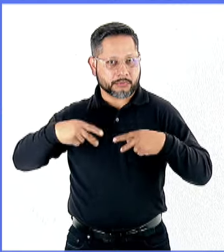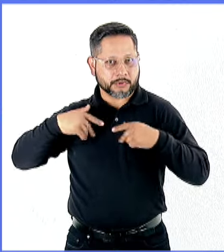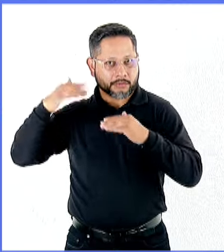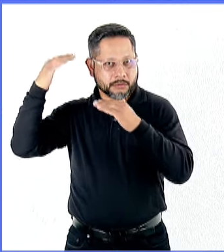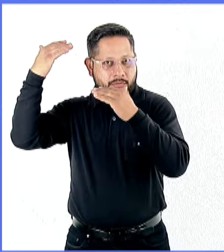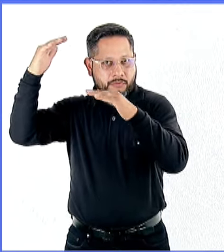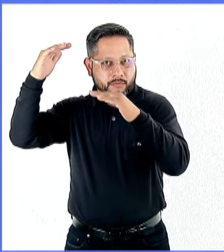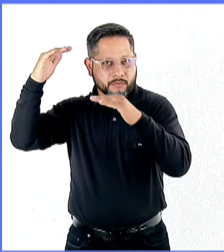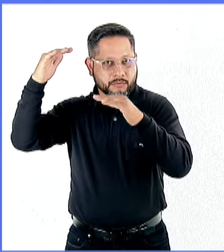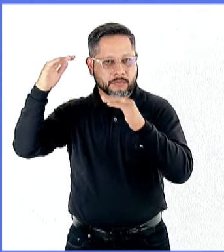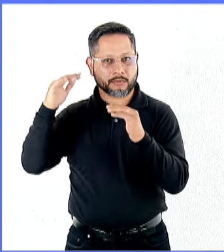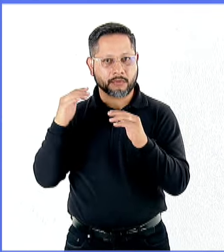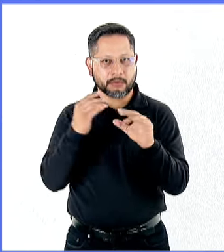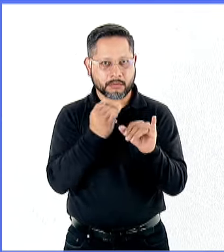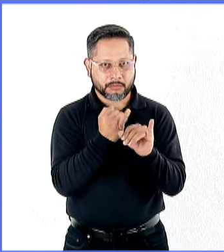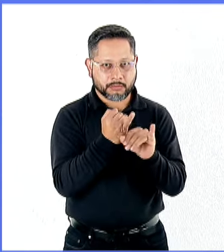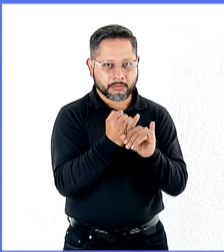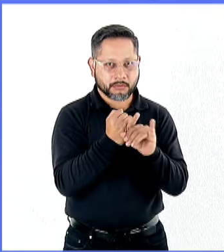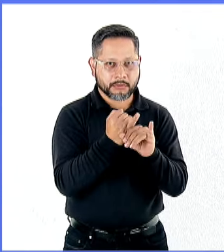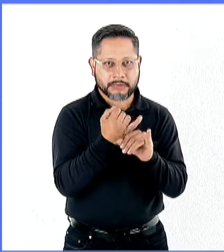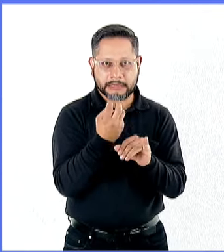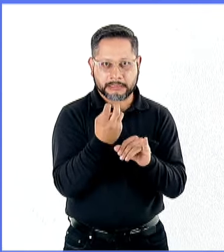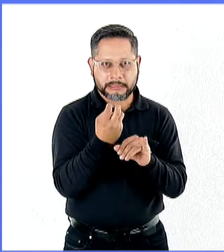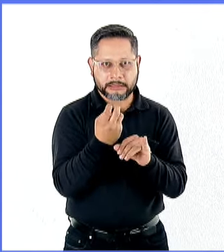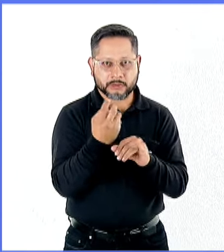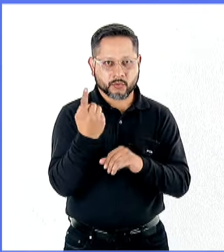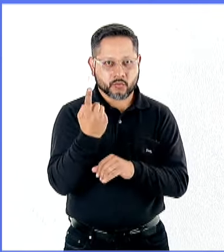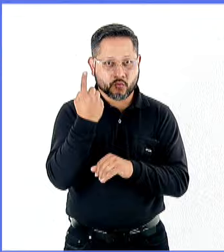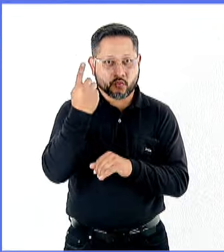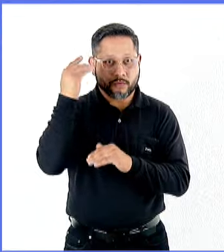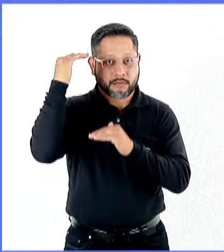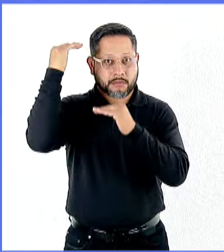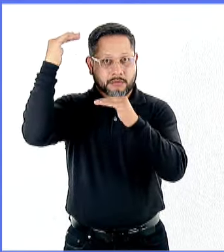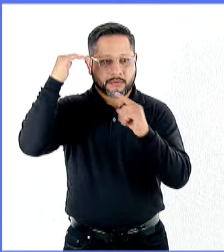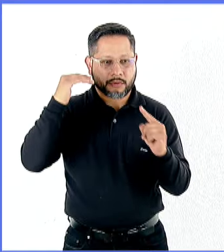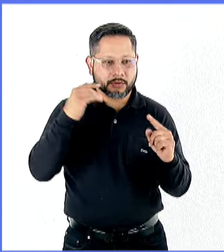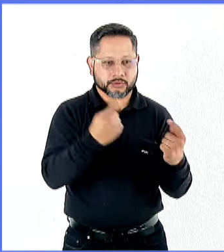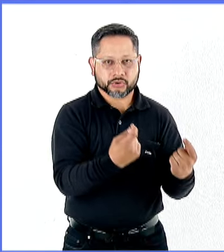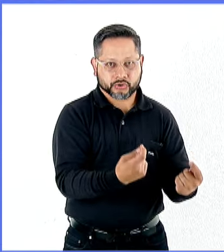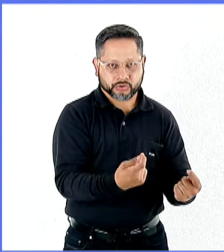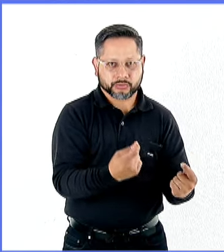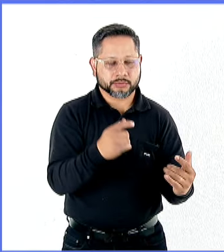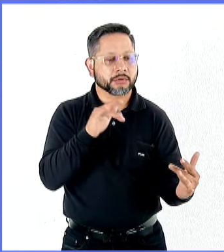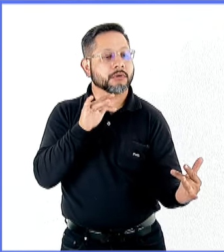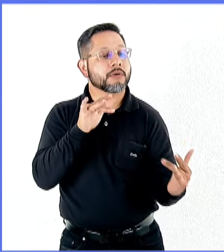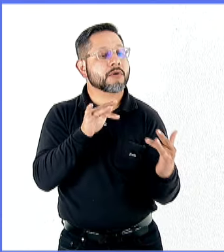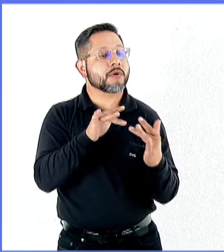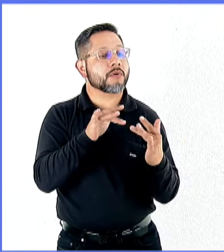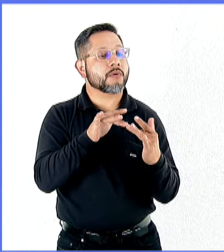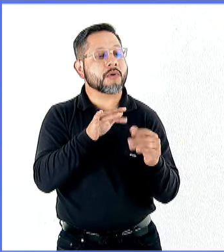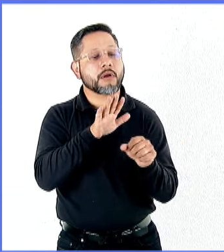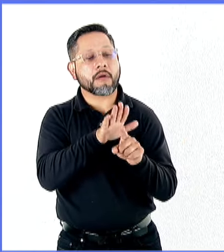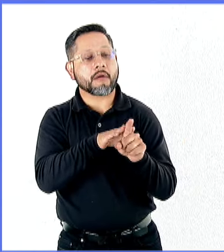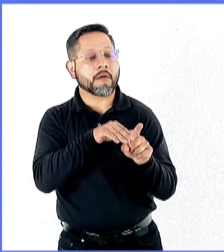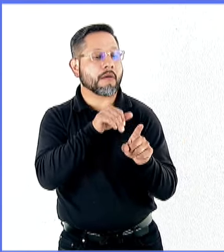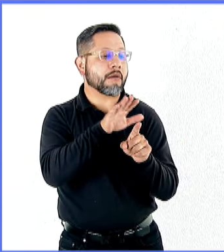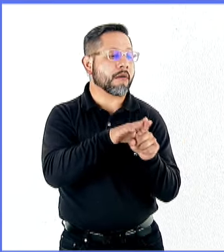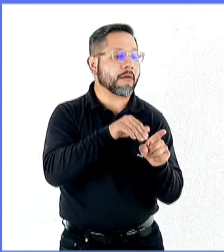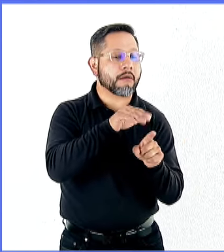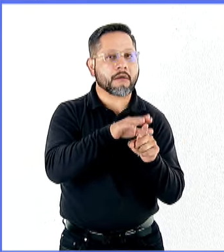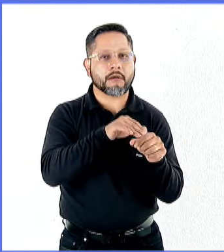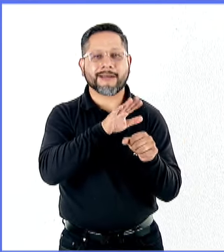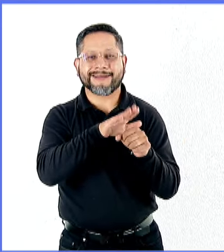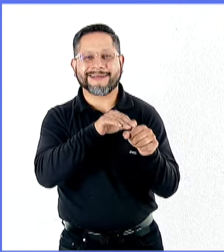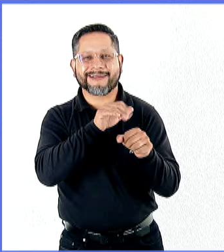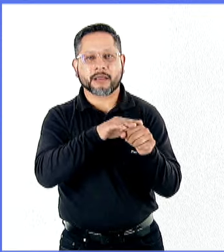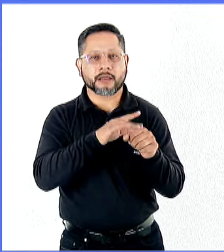Estrictamente tiene que ser en línea y estrictamente tiene que ser de un adulto a un menor de edad. Para contactar a menores, los adultos utilizan identidades